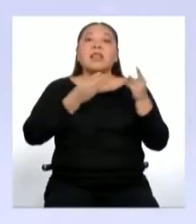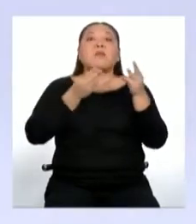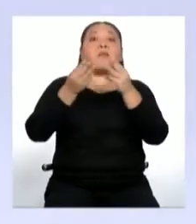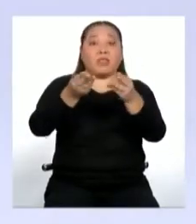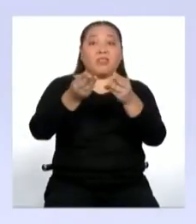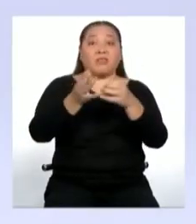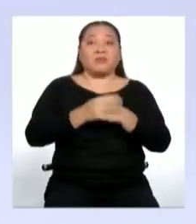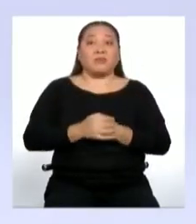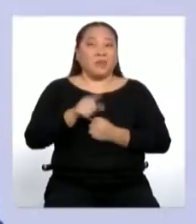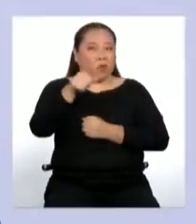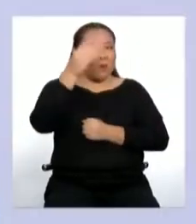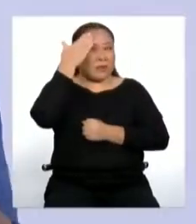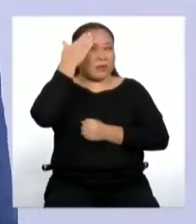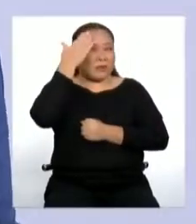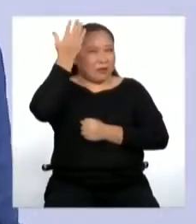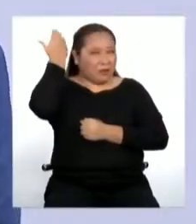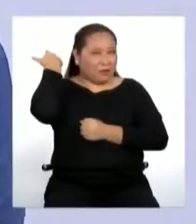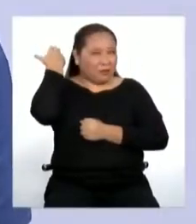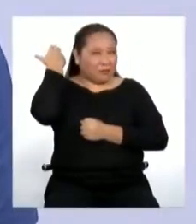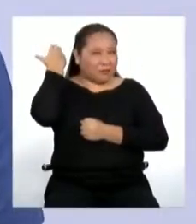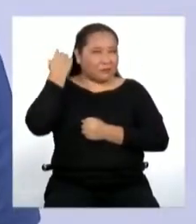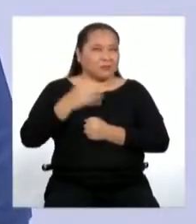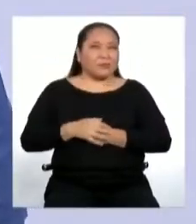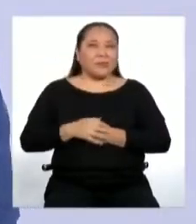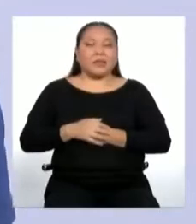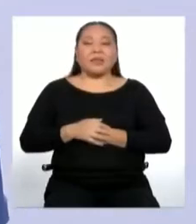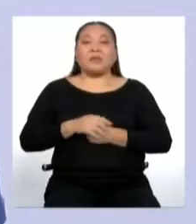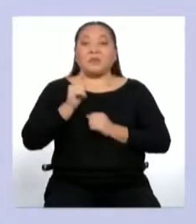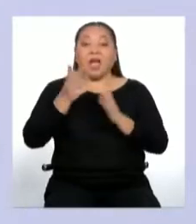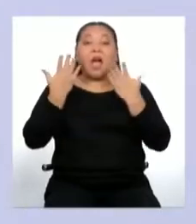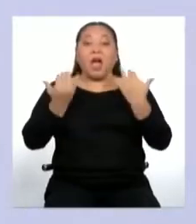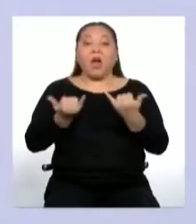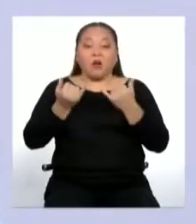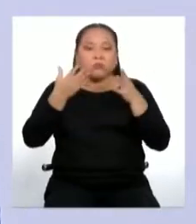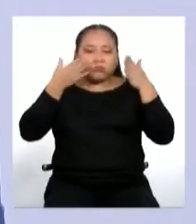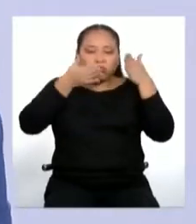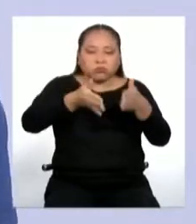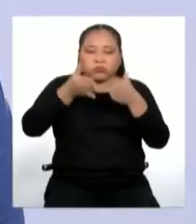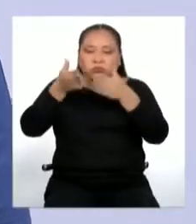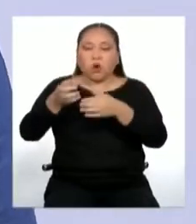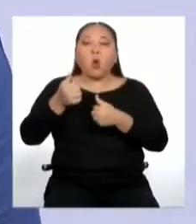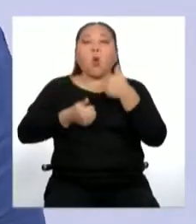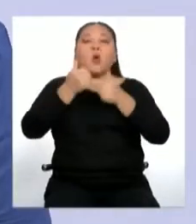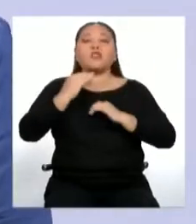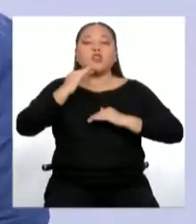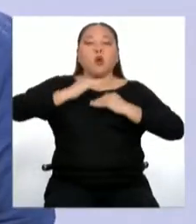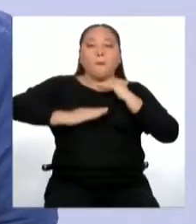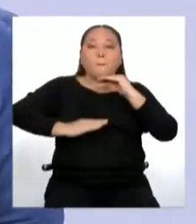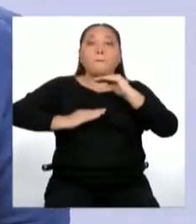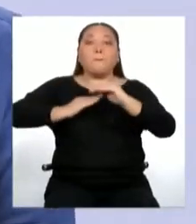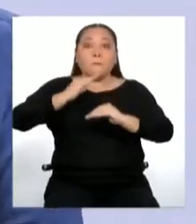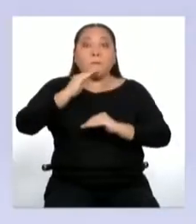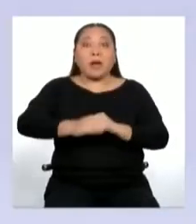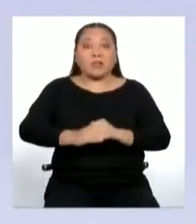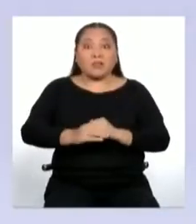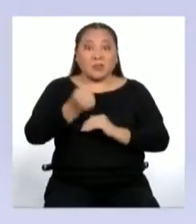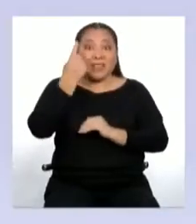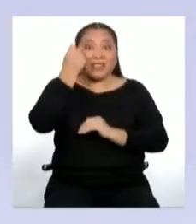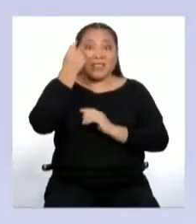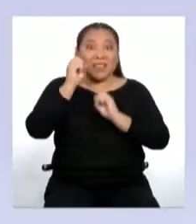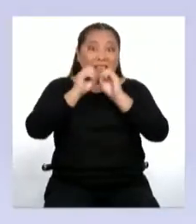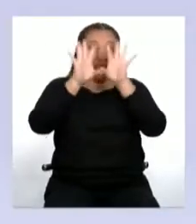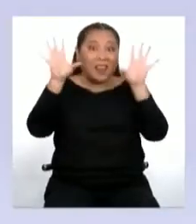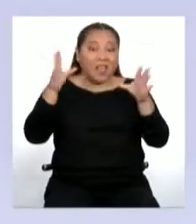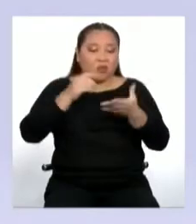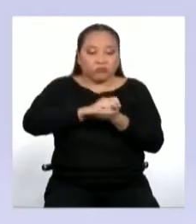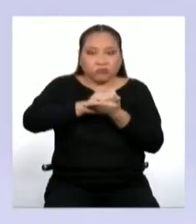puesto a pensar en esto antes? Bueno, en esta sesión identificaremos los elementos y pasos para escribir un texto que todos puedan comprender. Antes de